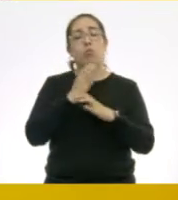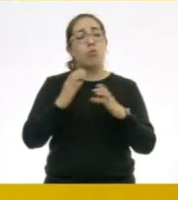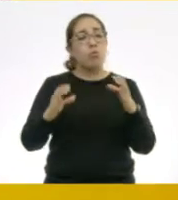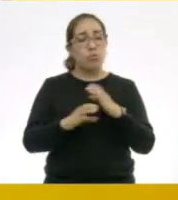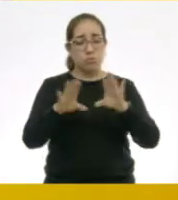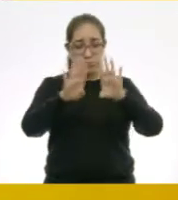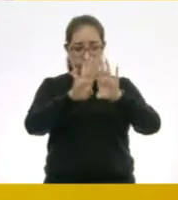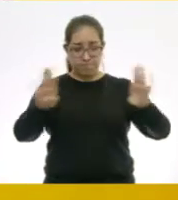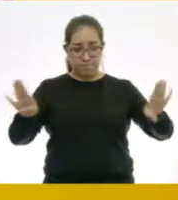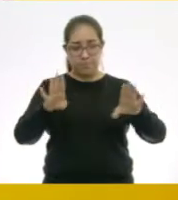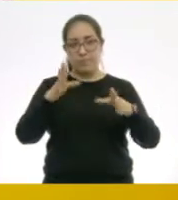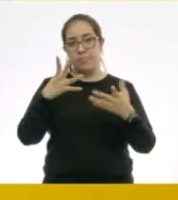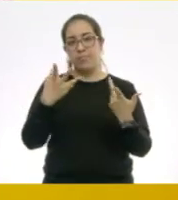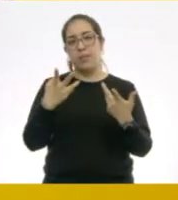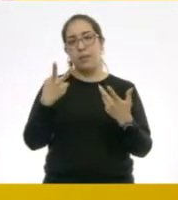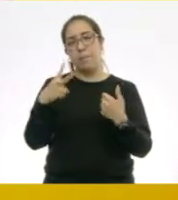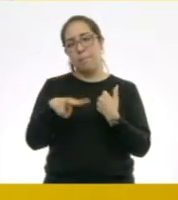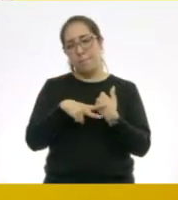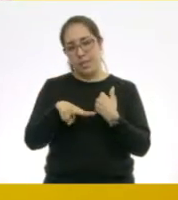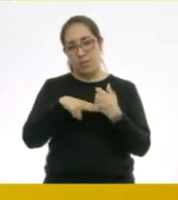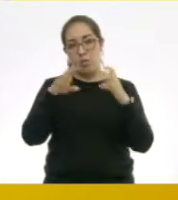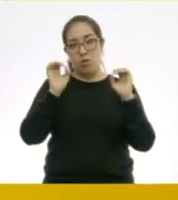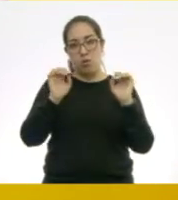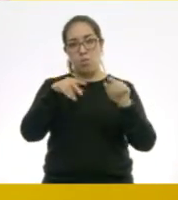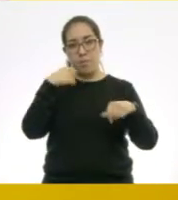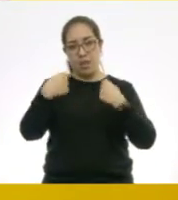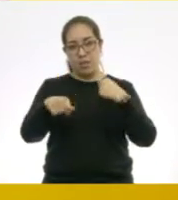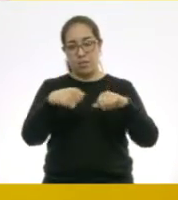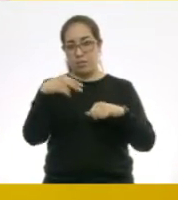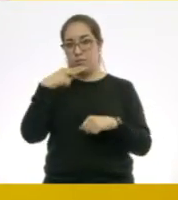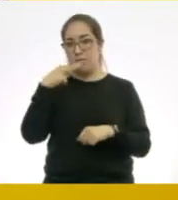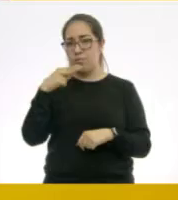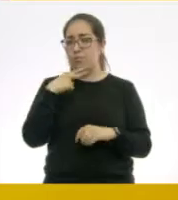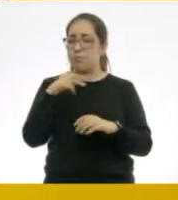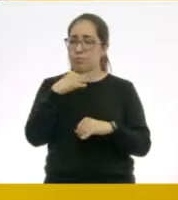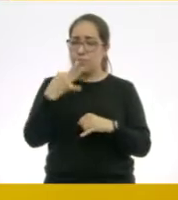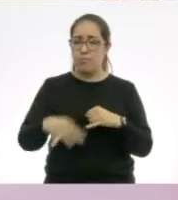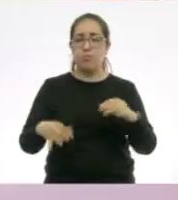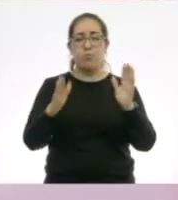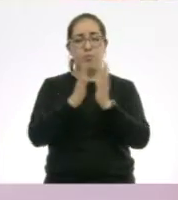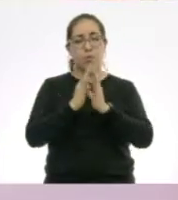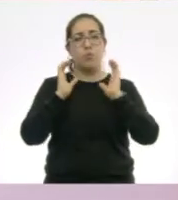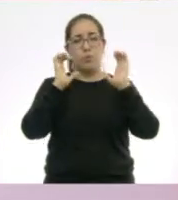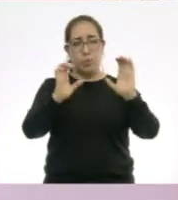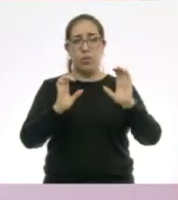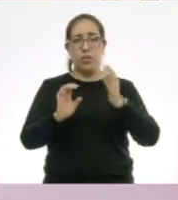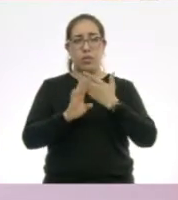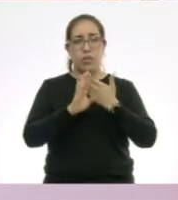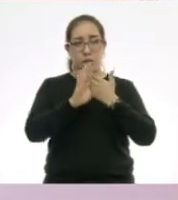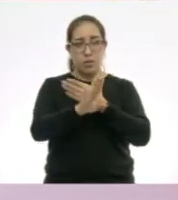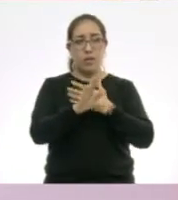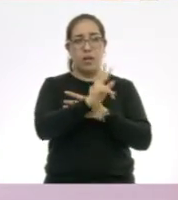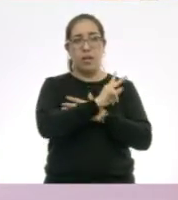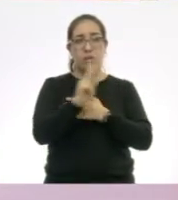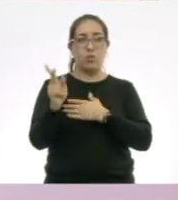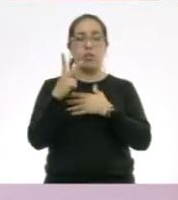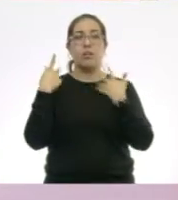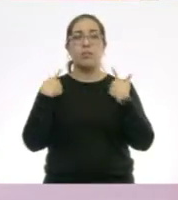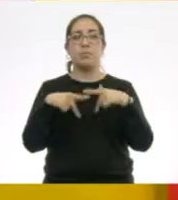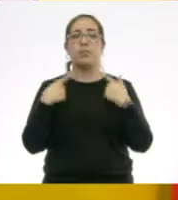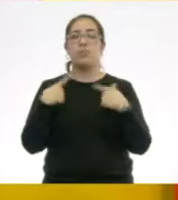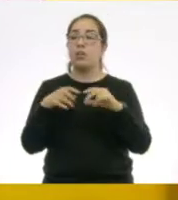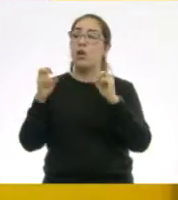desinfectalas frecuentemente. Y por último, protégete y protege a los demás. Ok, maestro Damiro.